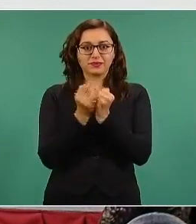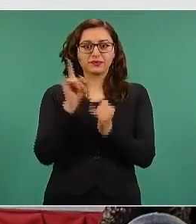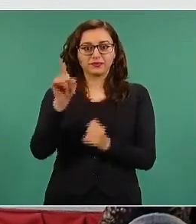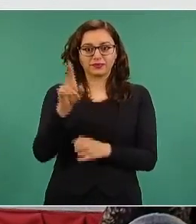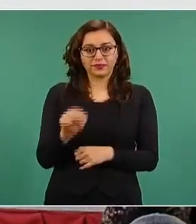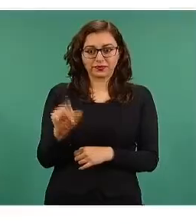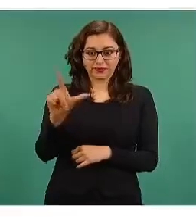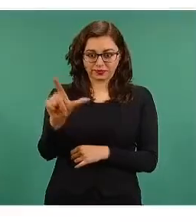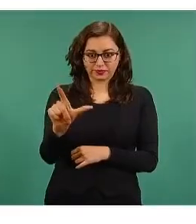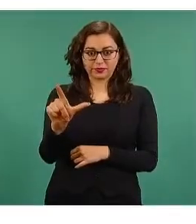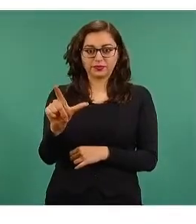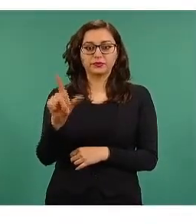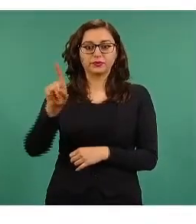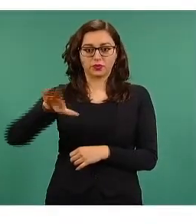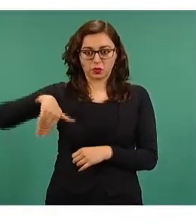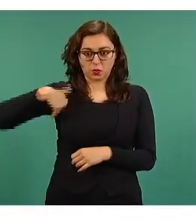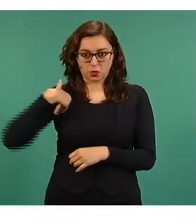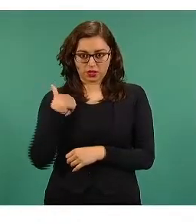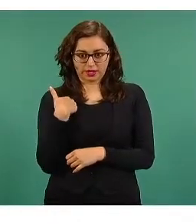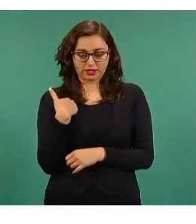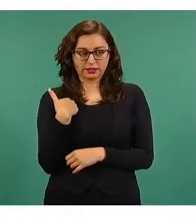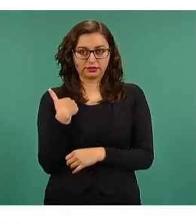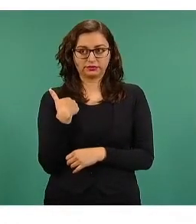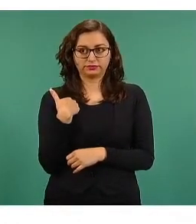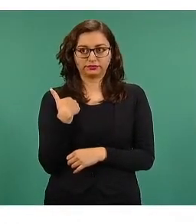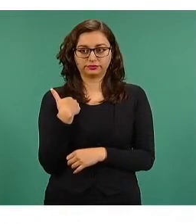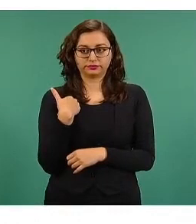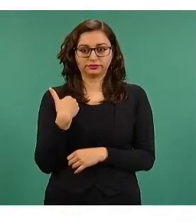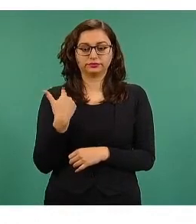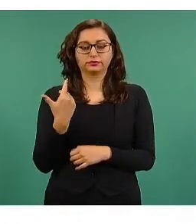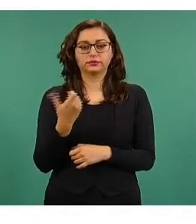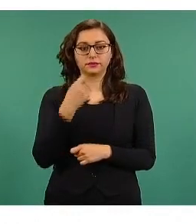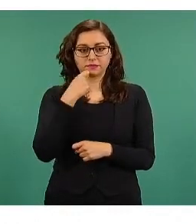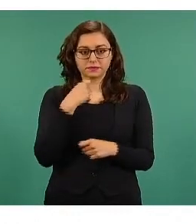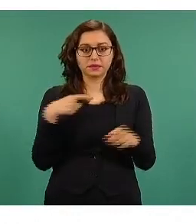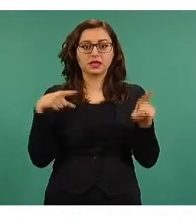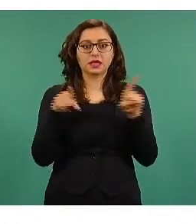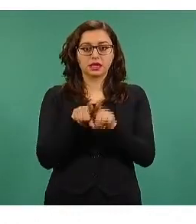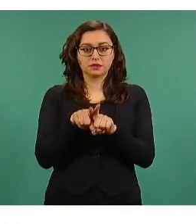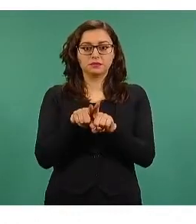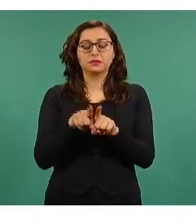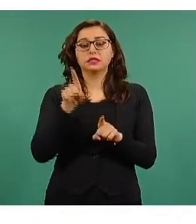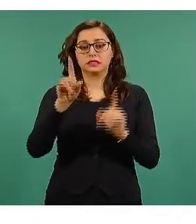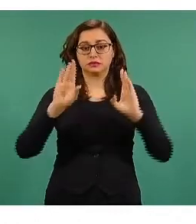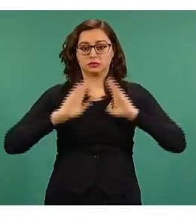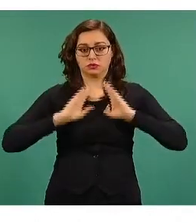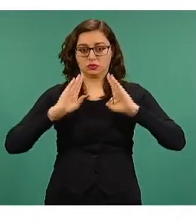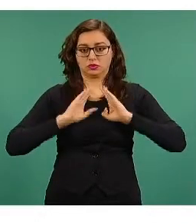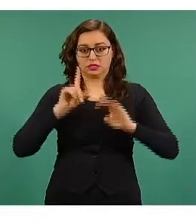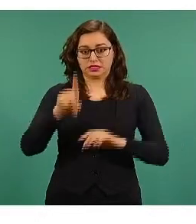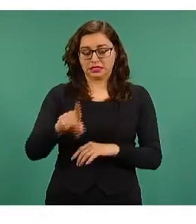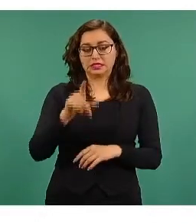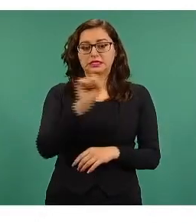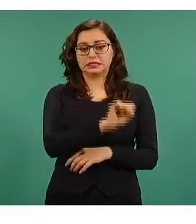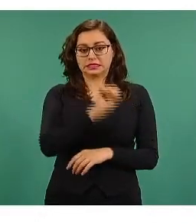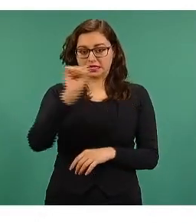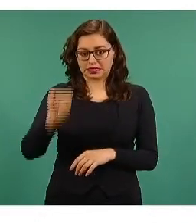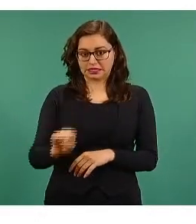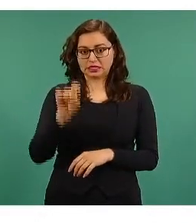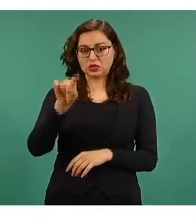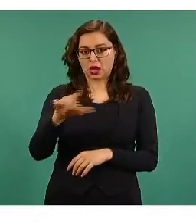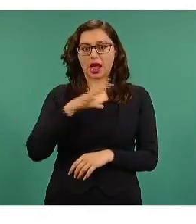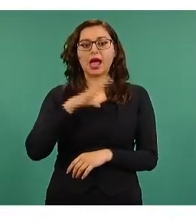Nuevo León y las que están en el 69 Batallón de Infantería en Saltillo, Coahuila, todas